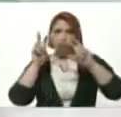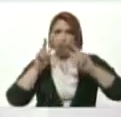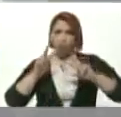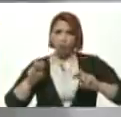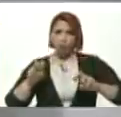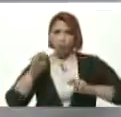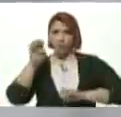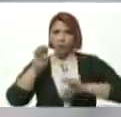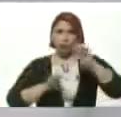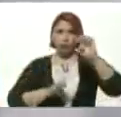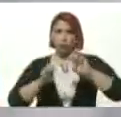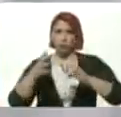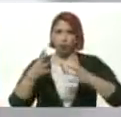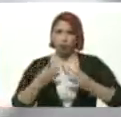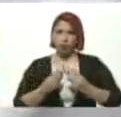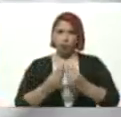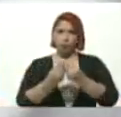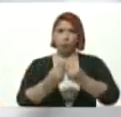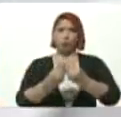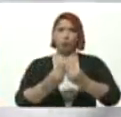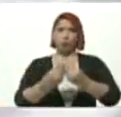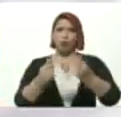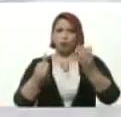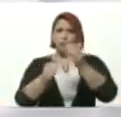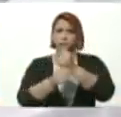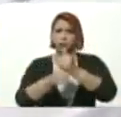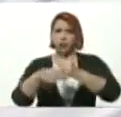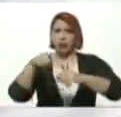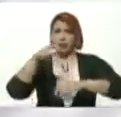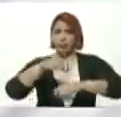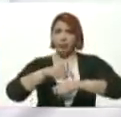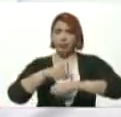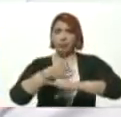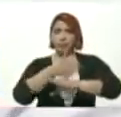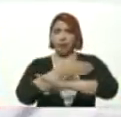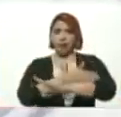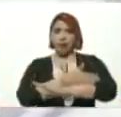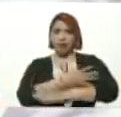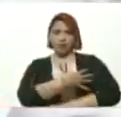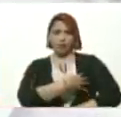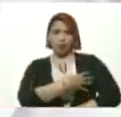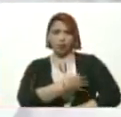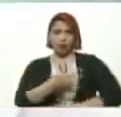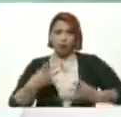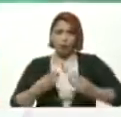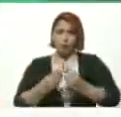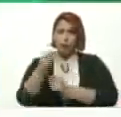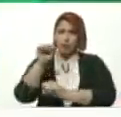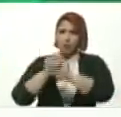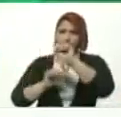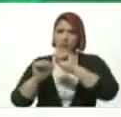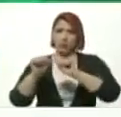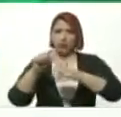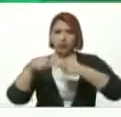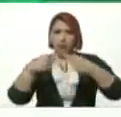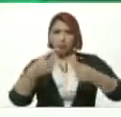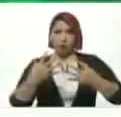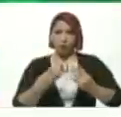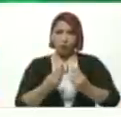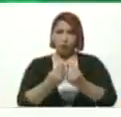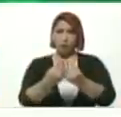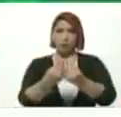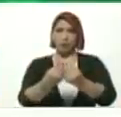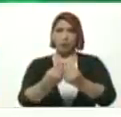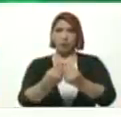Acompañarla En la detección Temprana Acompañarla A la prevención Y luego Acompañarla En los casos